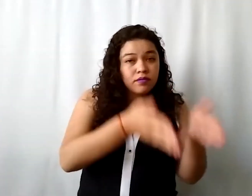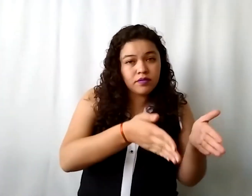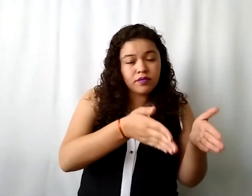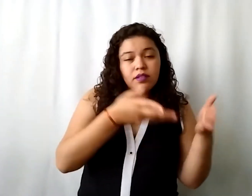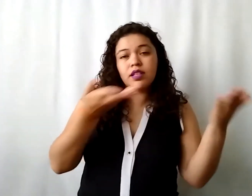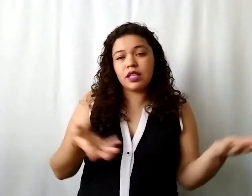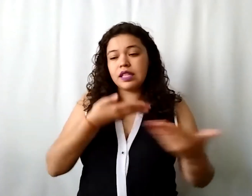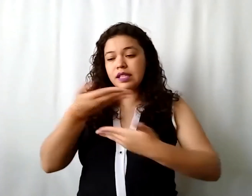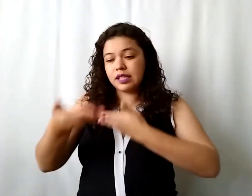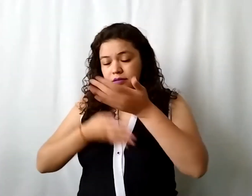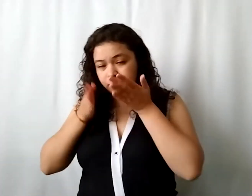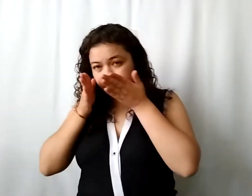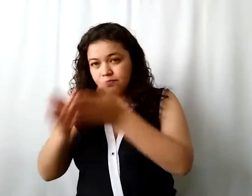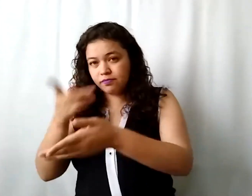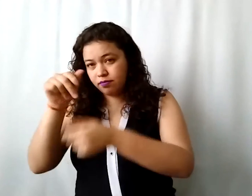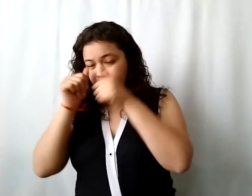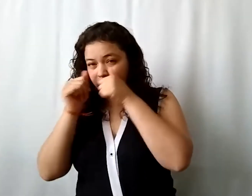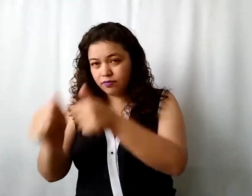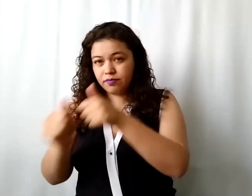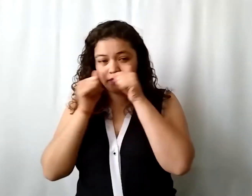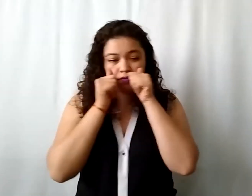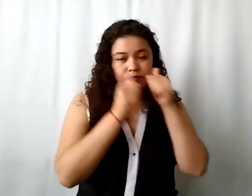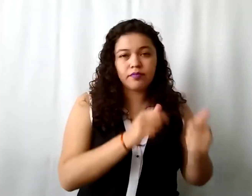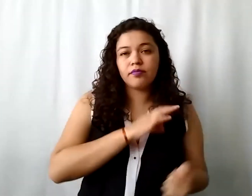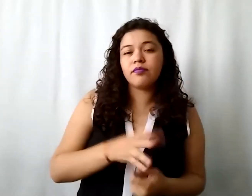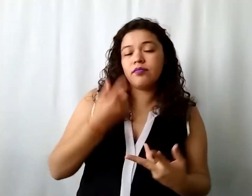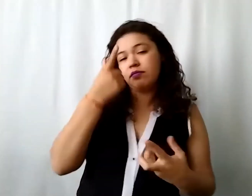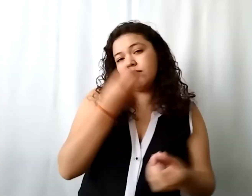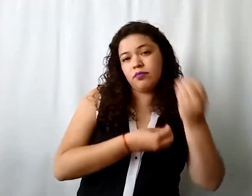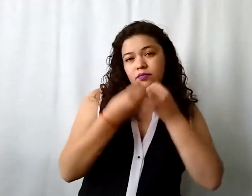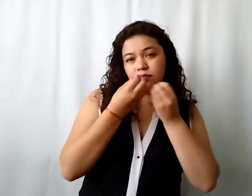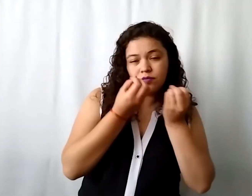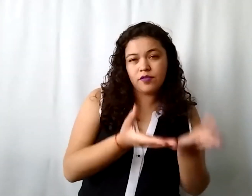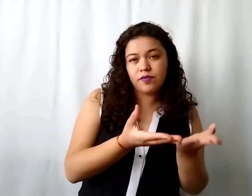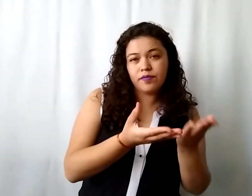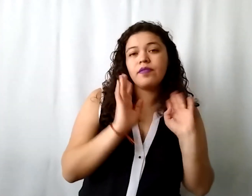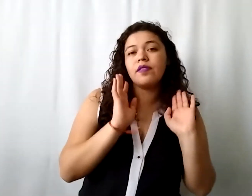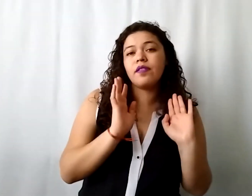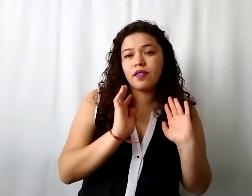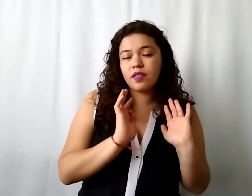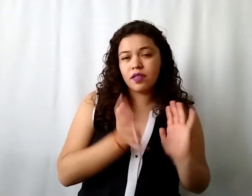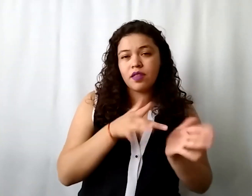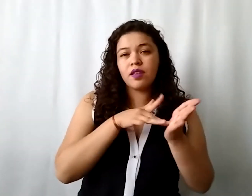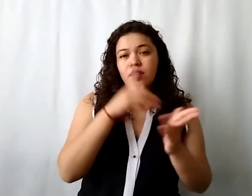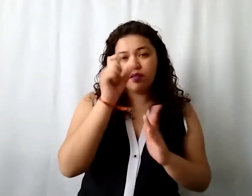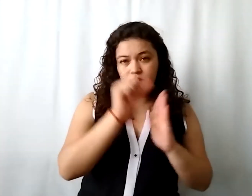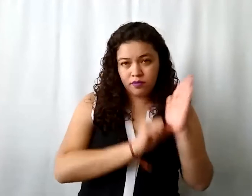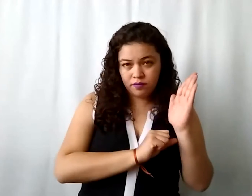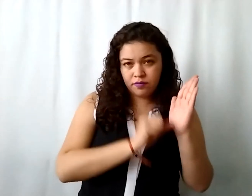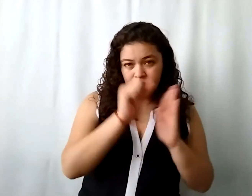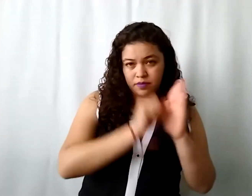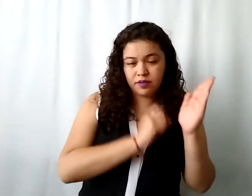para atender a cada población en el caso de despensas ajá puede ser que le dé el apoyo mensual con despensa